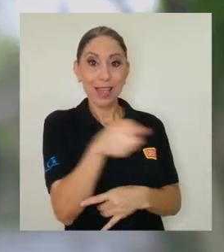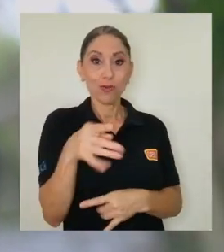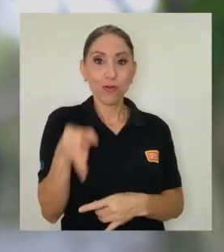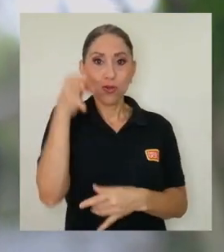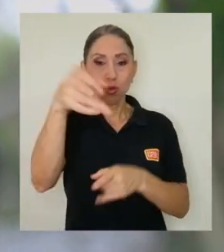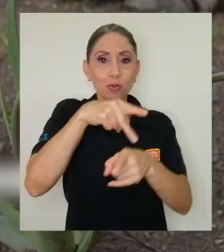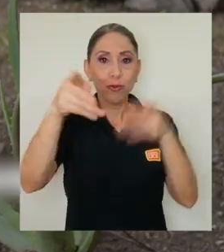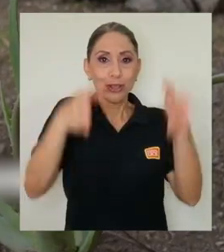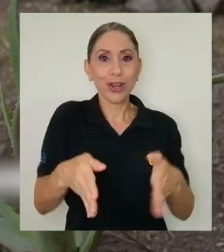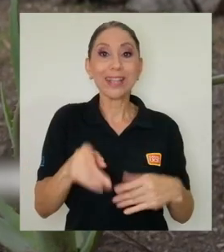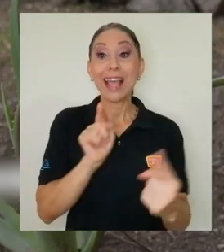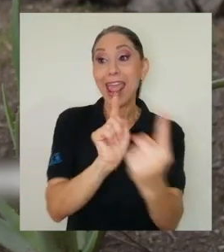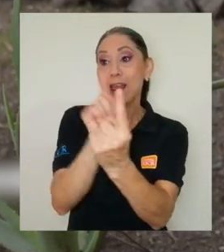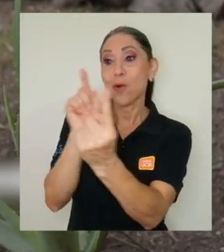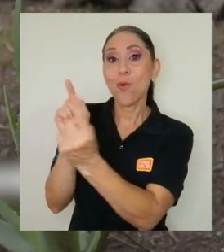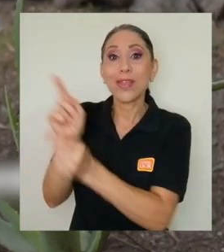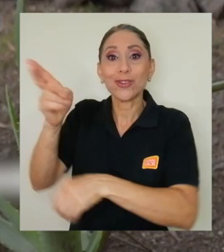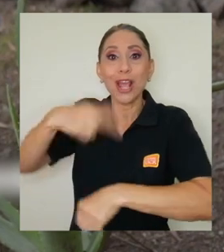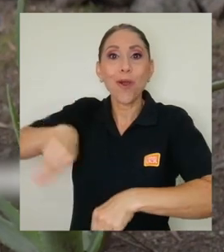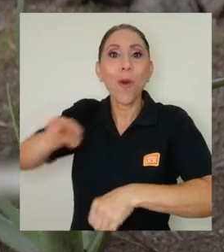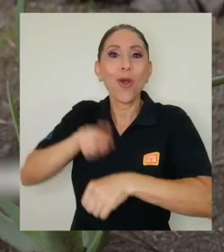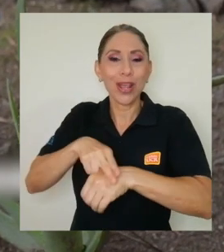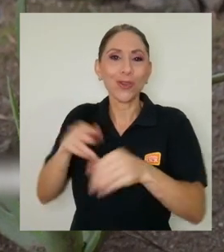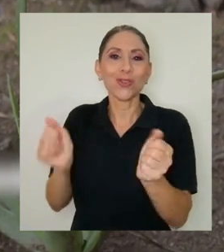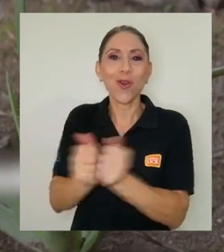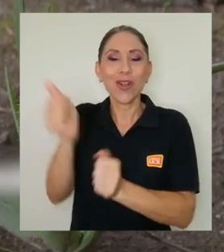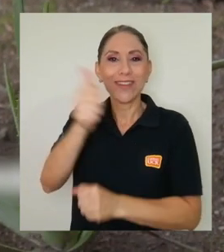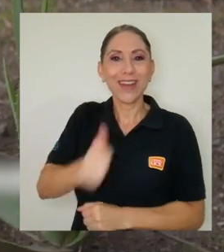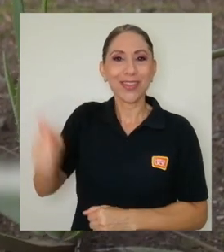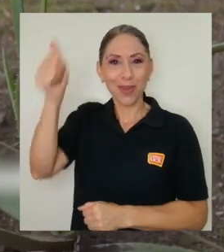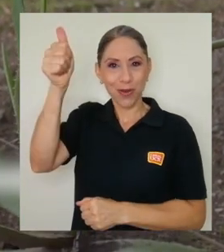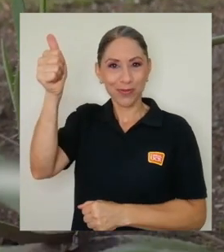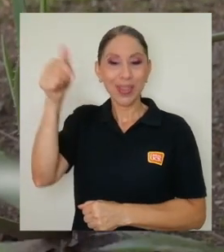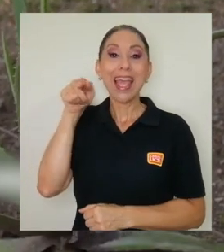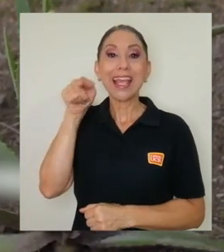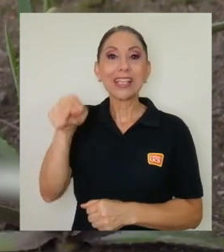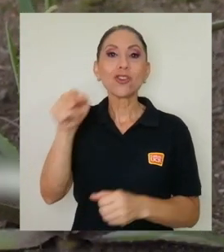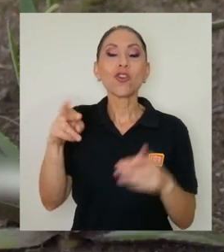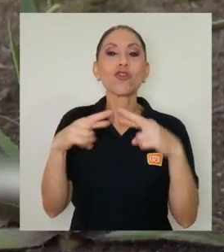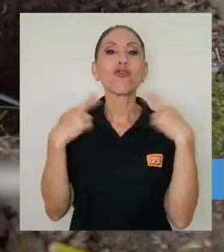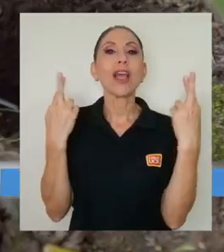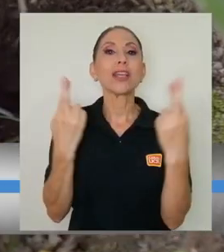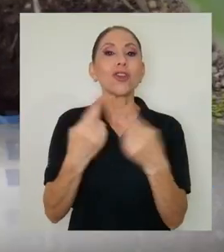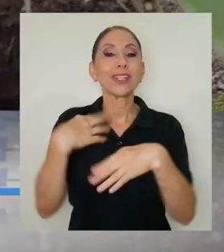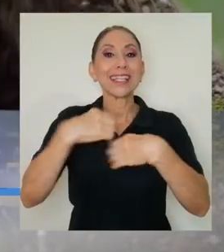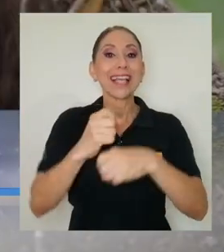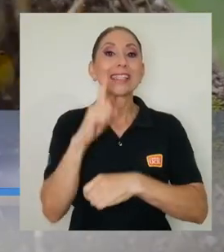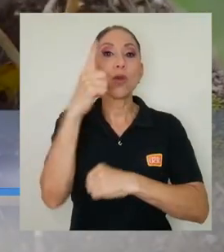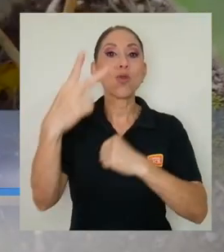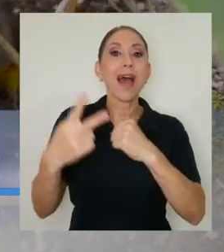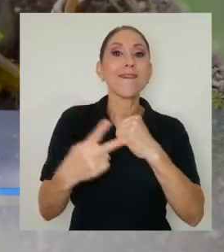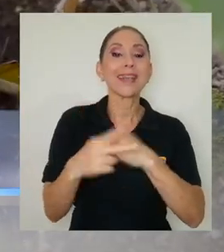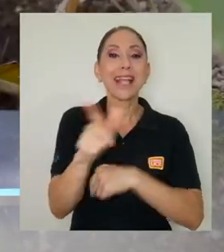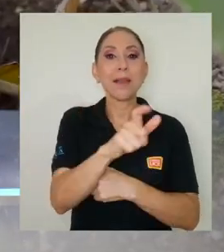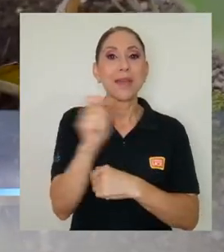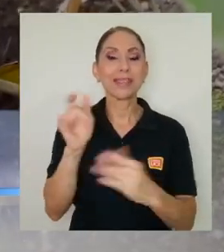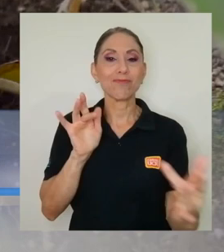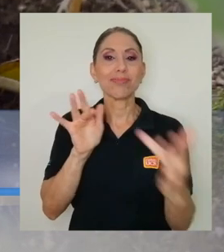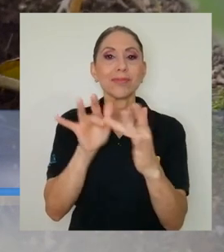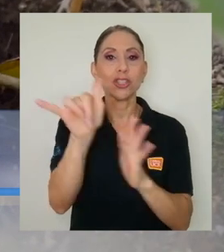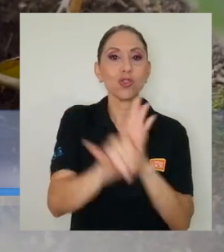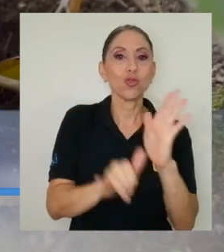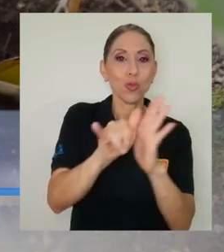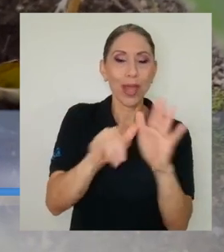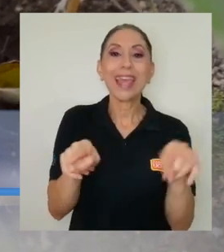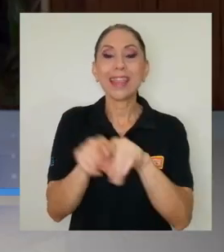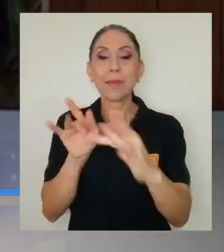Los encuentros ecológicos con el rector, como se conoce a estos espacios, son sesiones que se transmiten una vez al mes por el canal de YouTube y